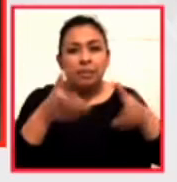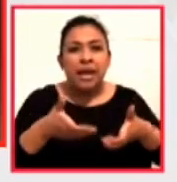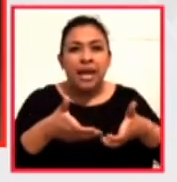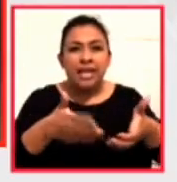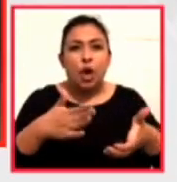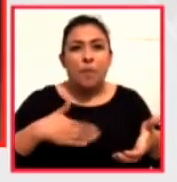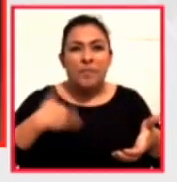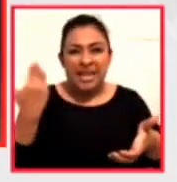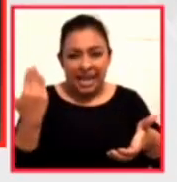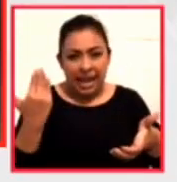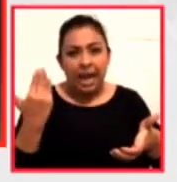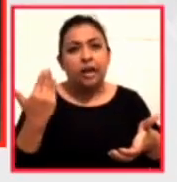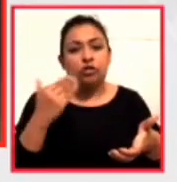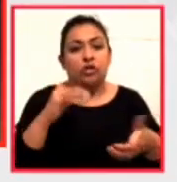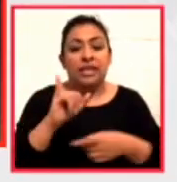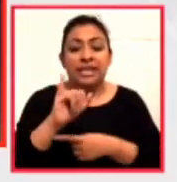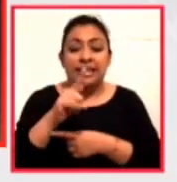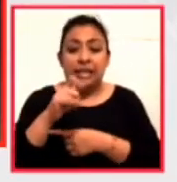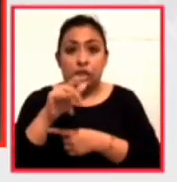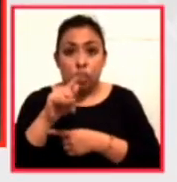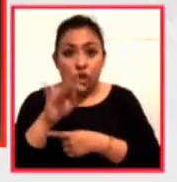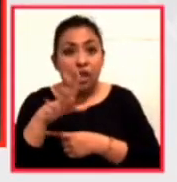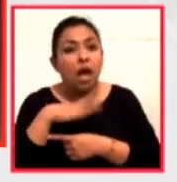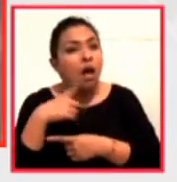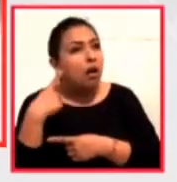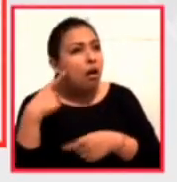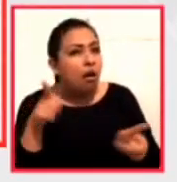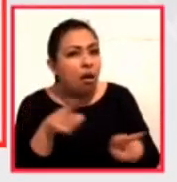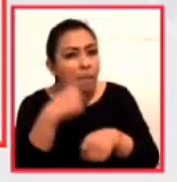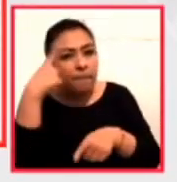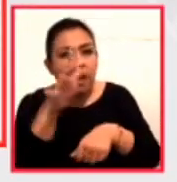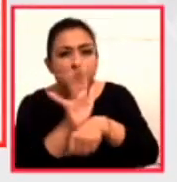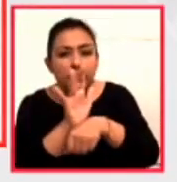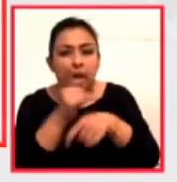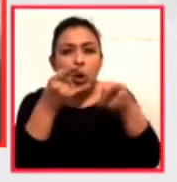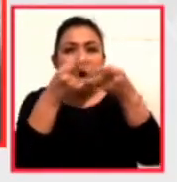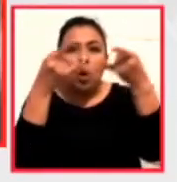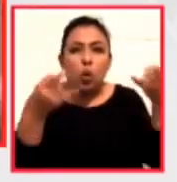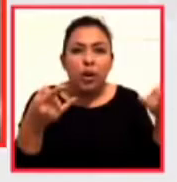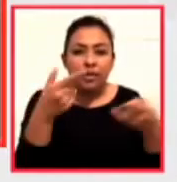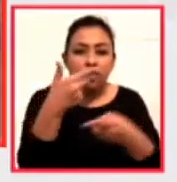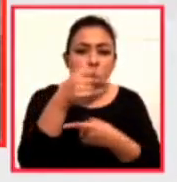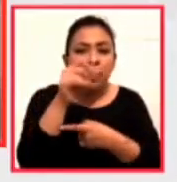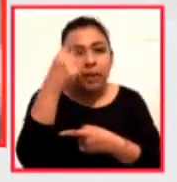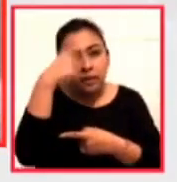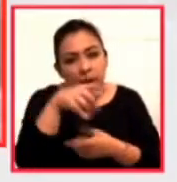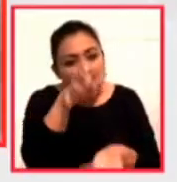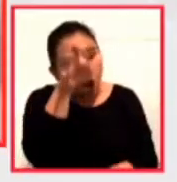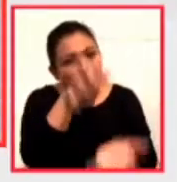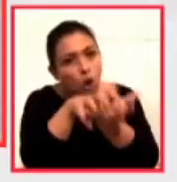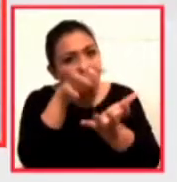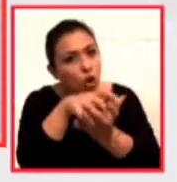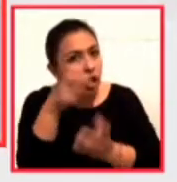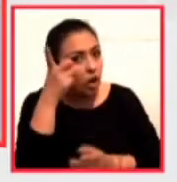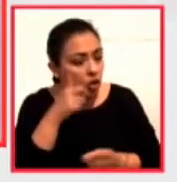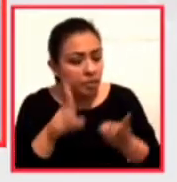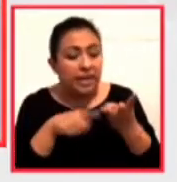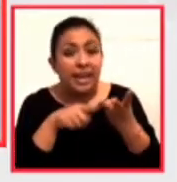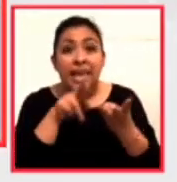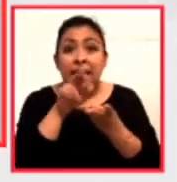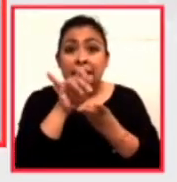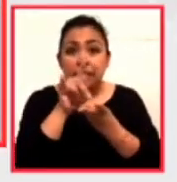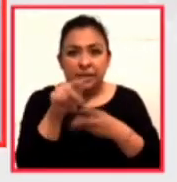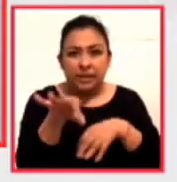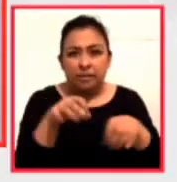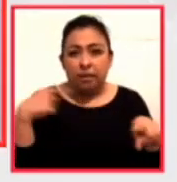con Ignacio Ortiz diseñó los ambientes sonoros para la cinta cuentos de hadas para dormir cocodrilos y con Arturo Ripstein trabajó